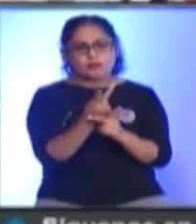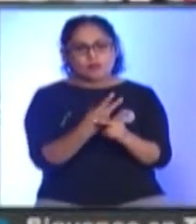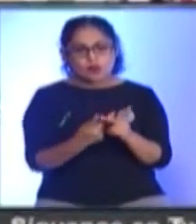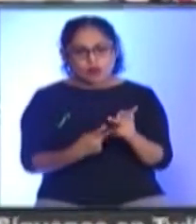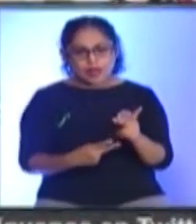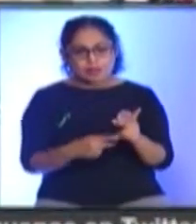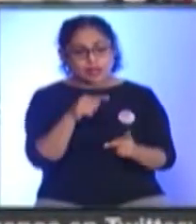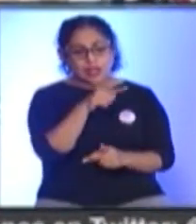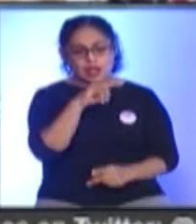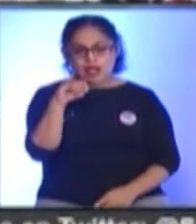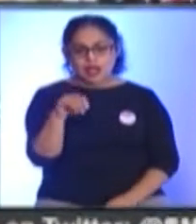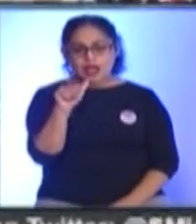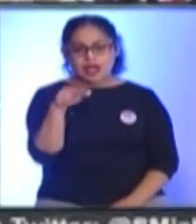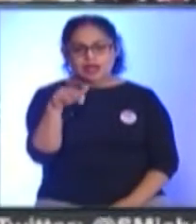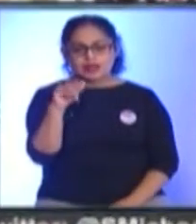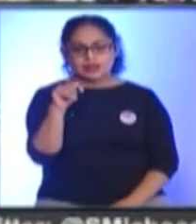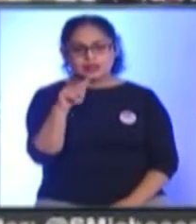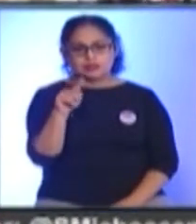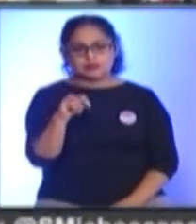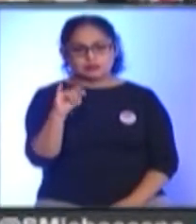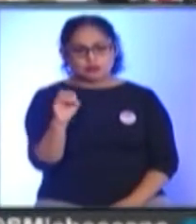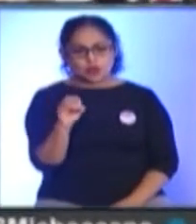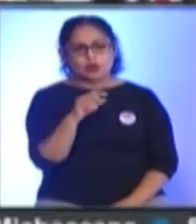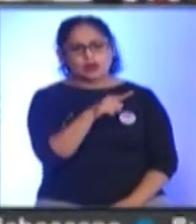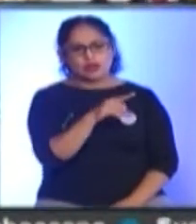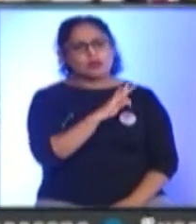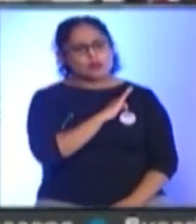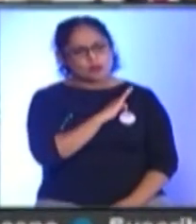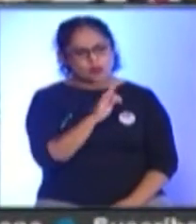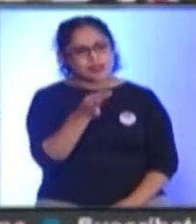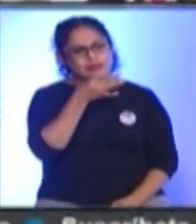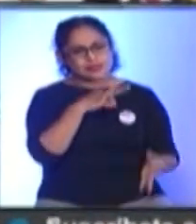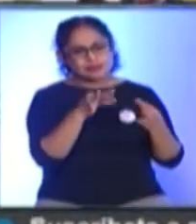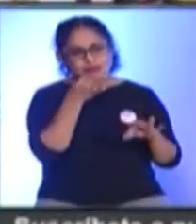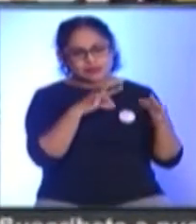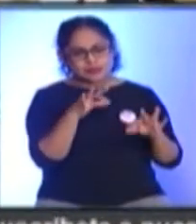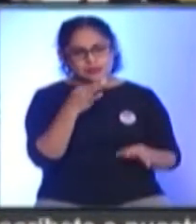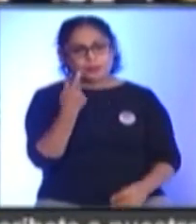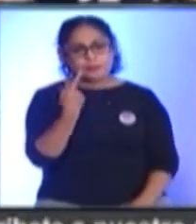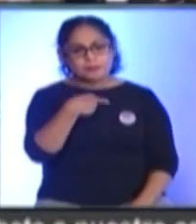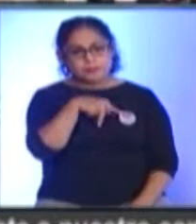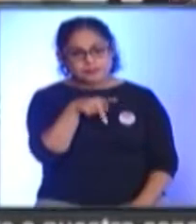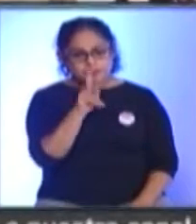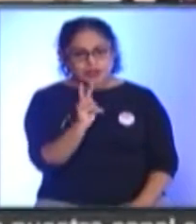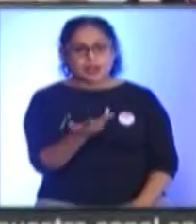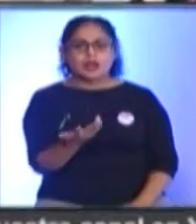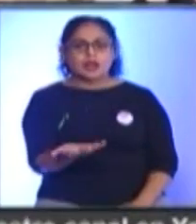Janitzio Janitzio Tiene la intención De llevar a cabo La celebración Pero No quieren Que